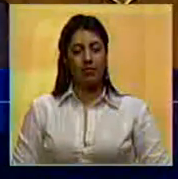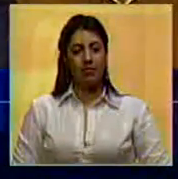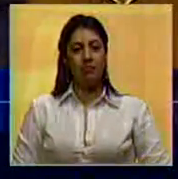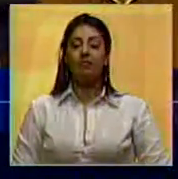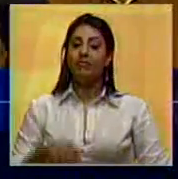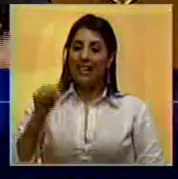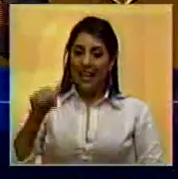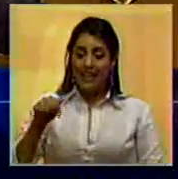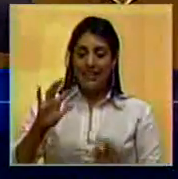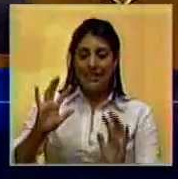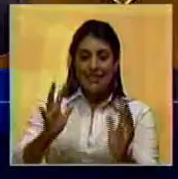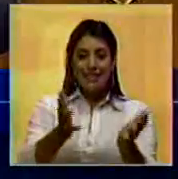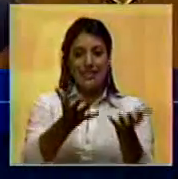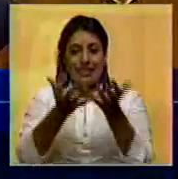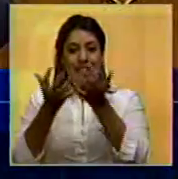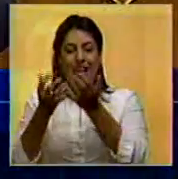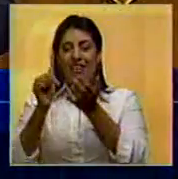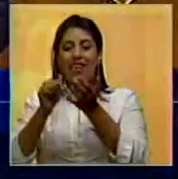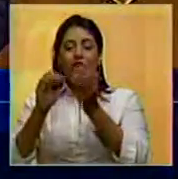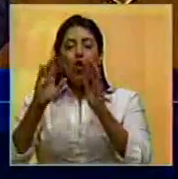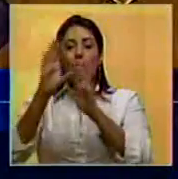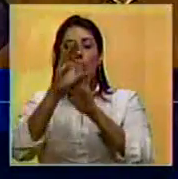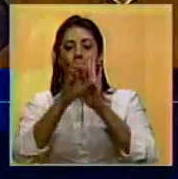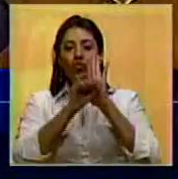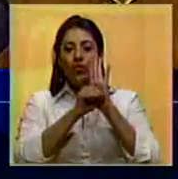y este rescate de la constitución